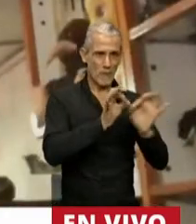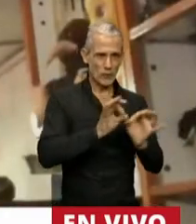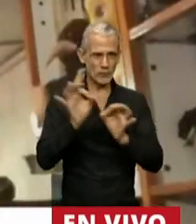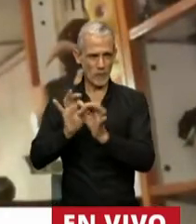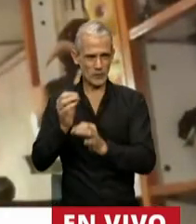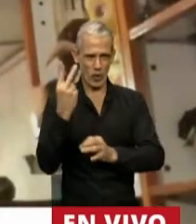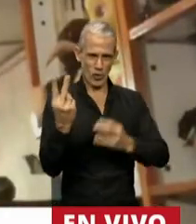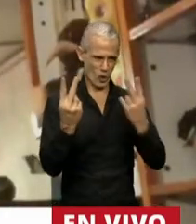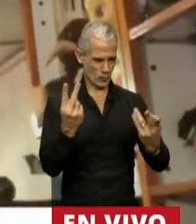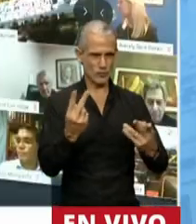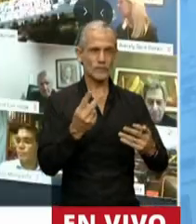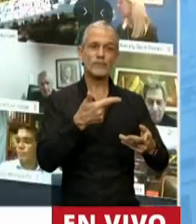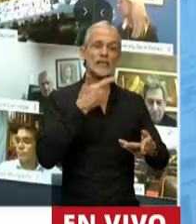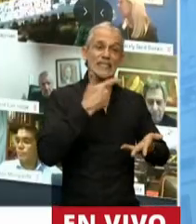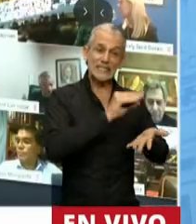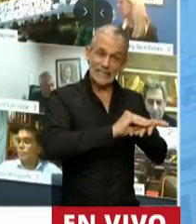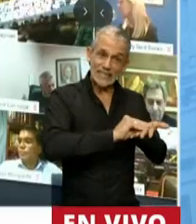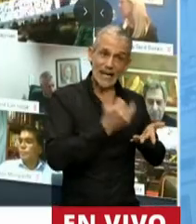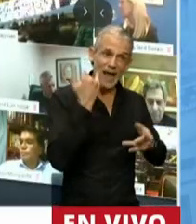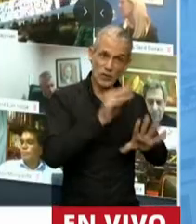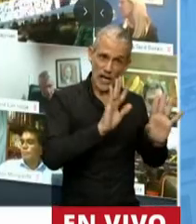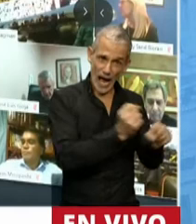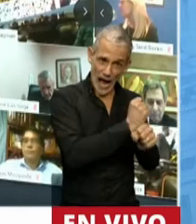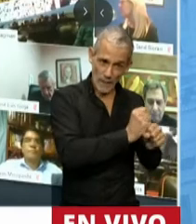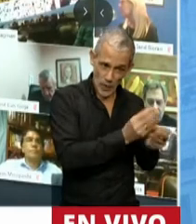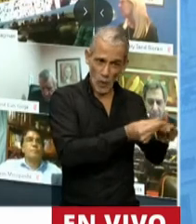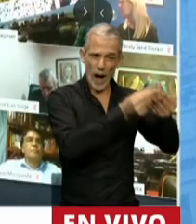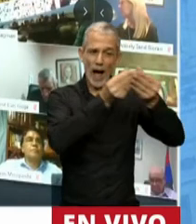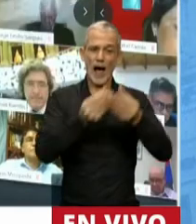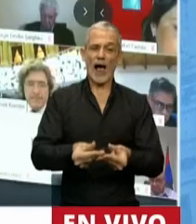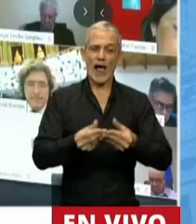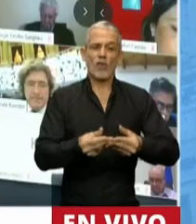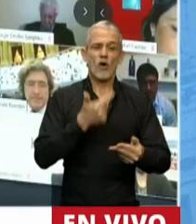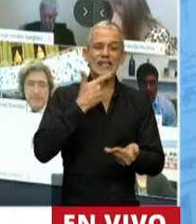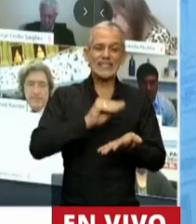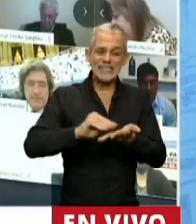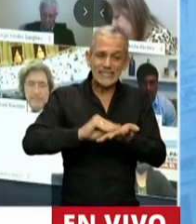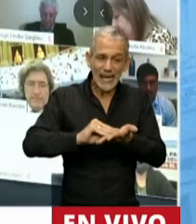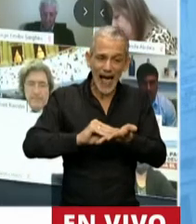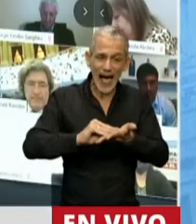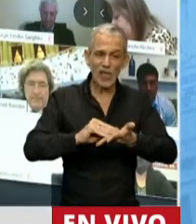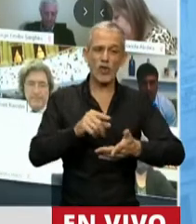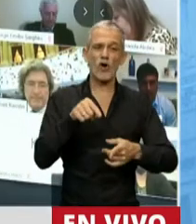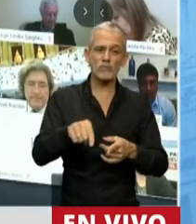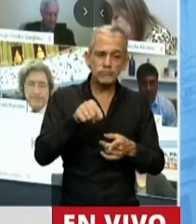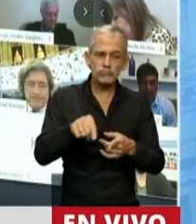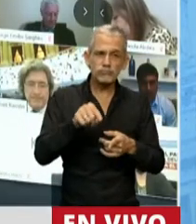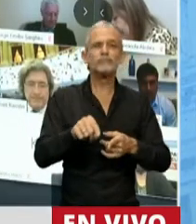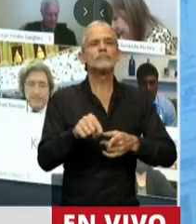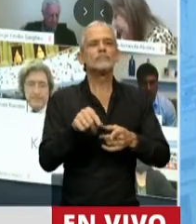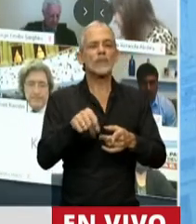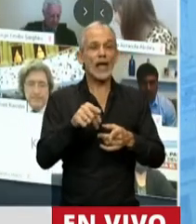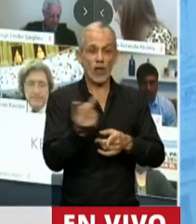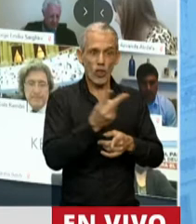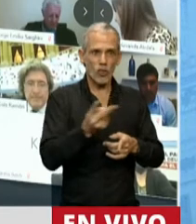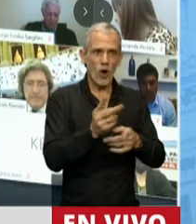media sanción ya del Honorable Senado de la Nación y que fueron